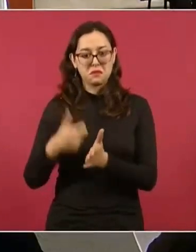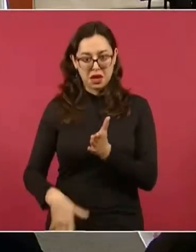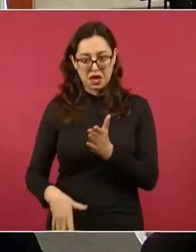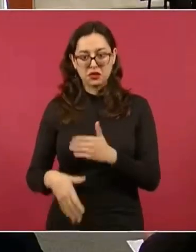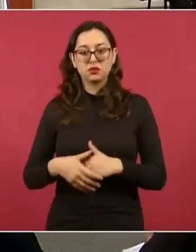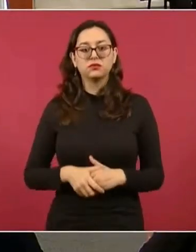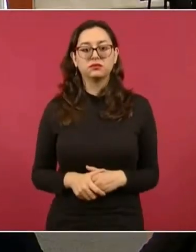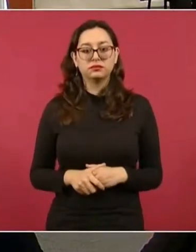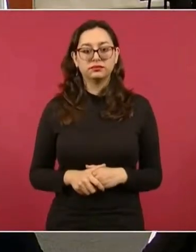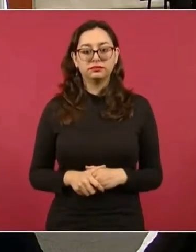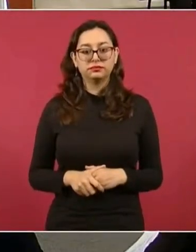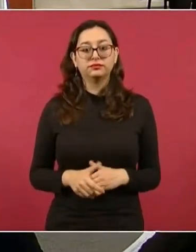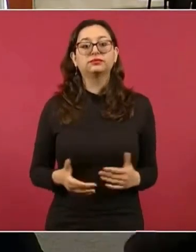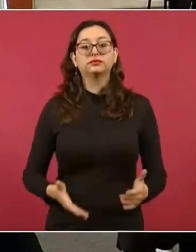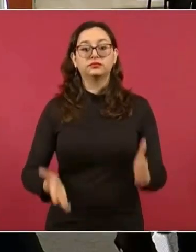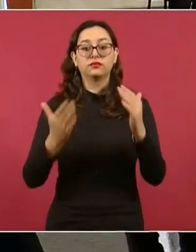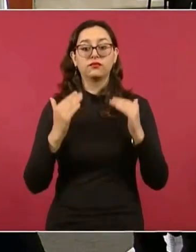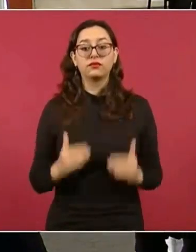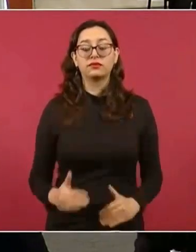Y este es el gas,